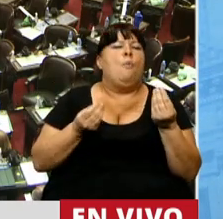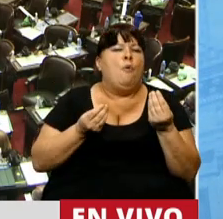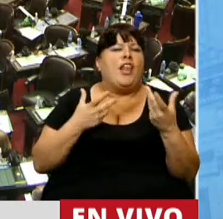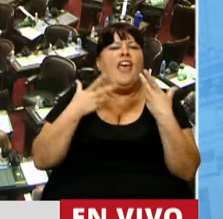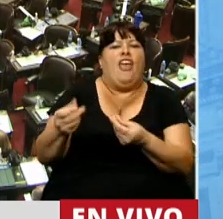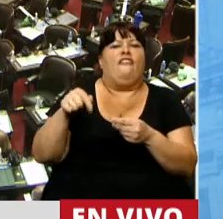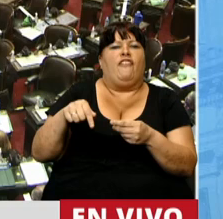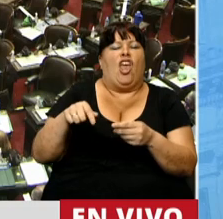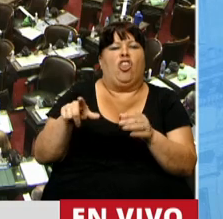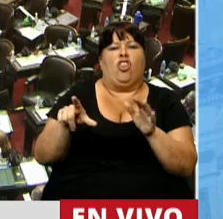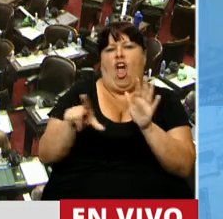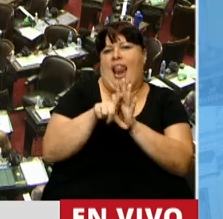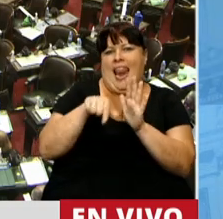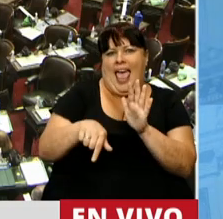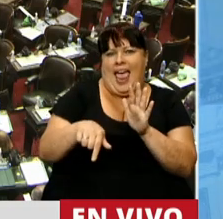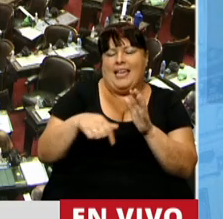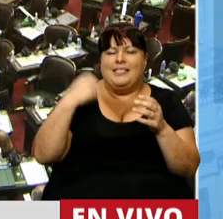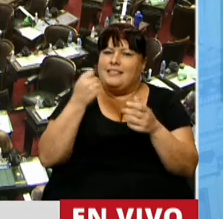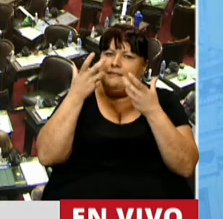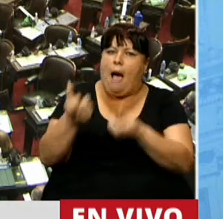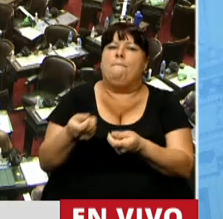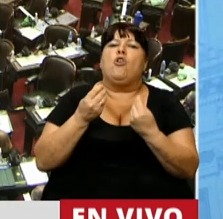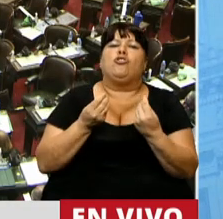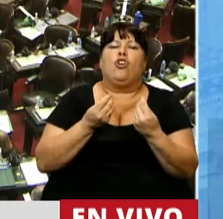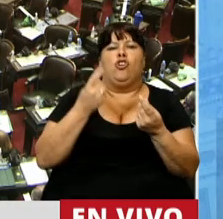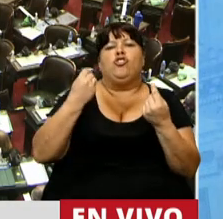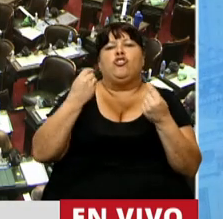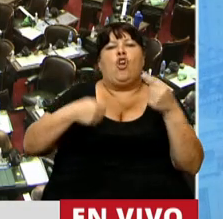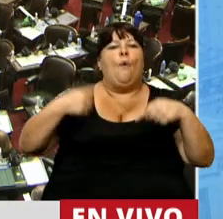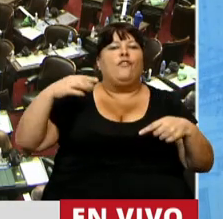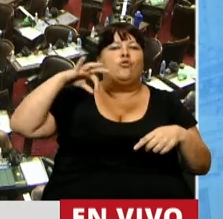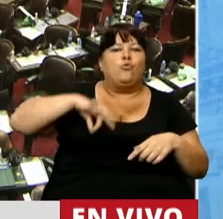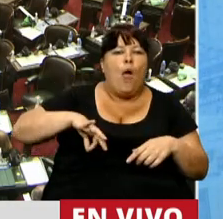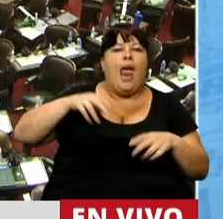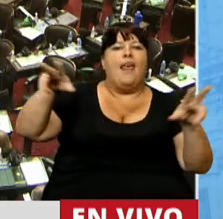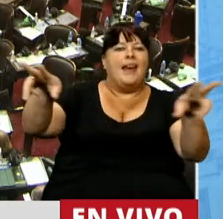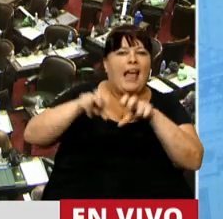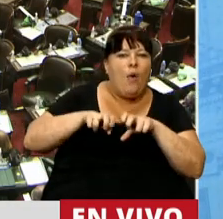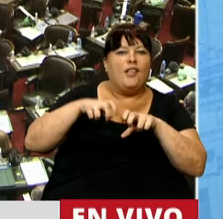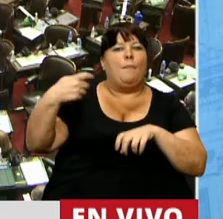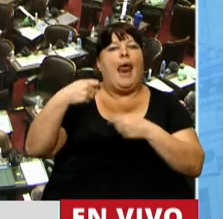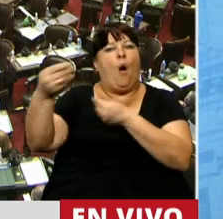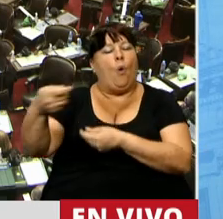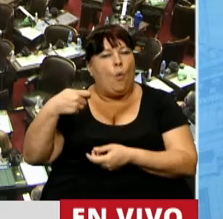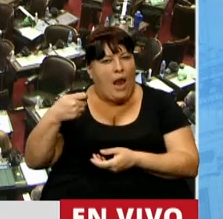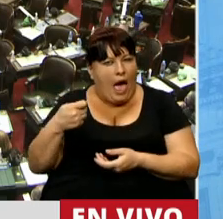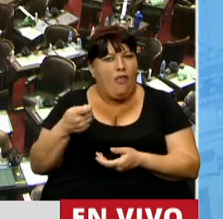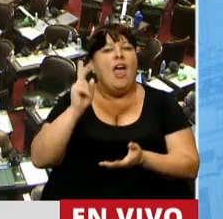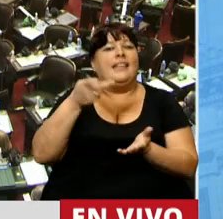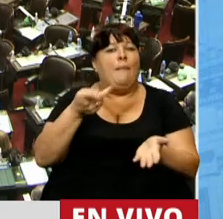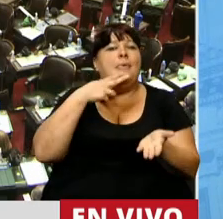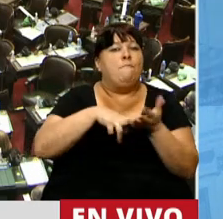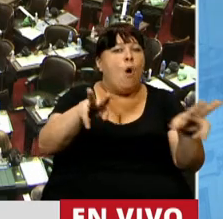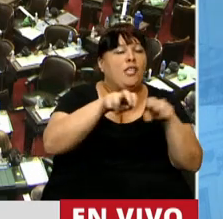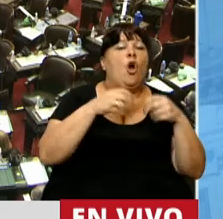defiendo esta ley que tiene que ver con variación de salario y recaudación previsional e impositiva?